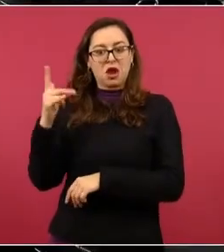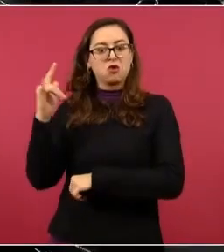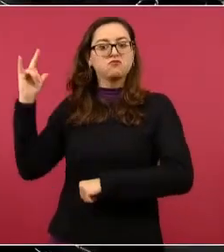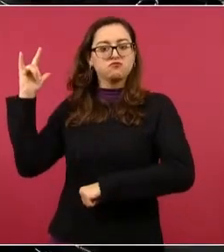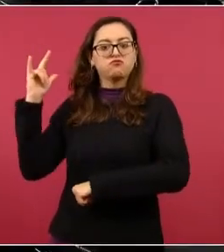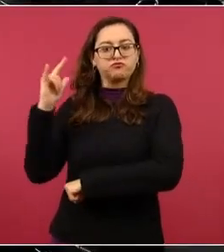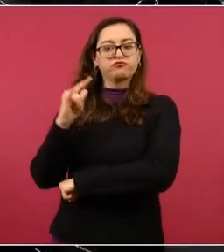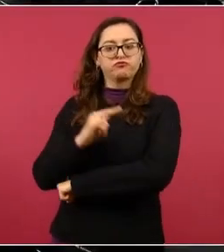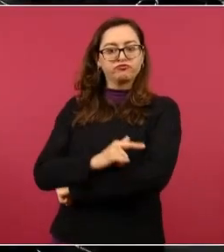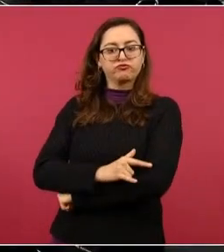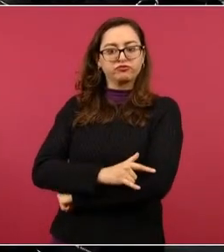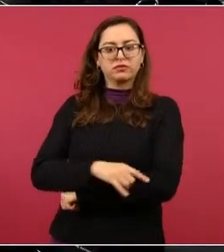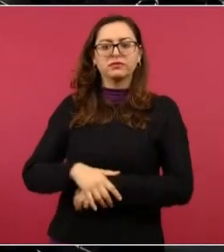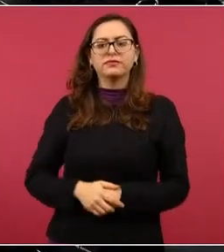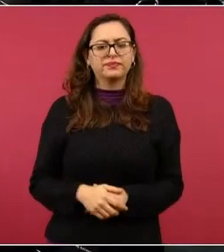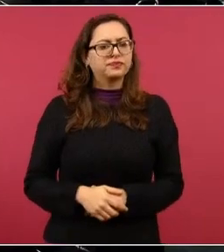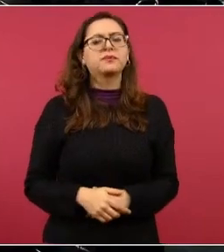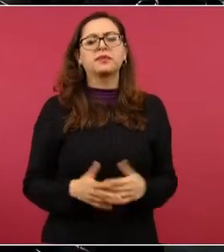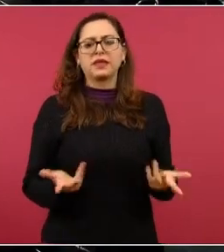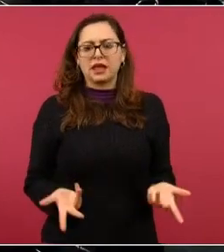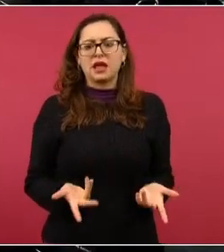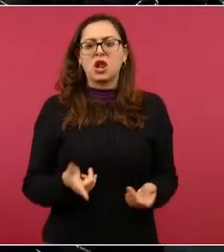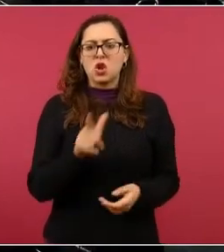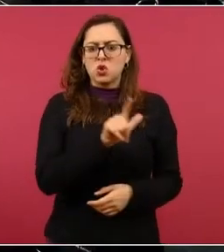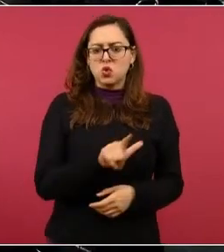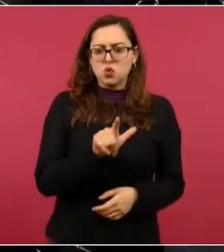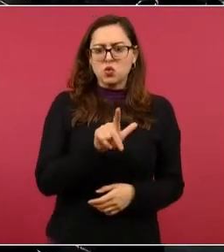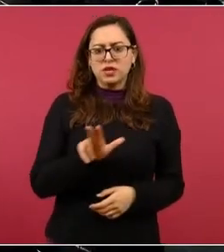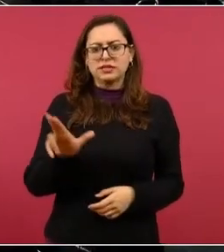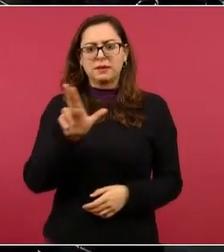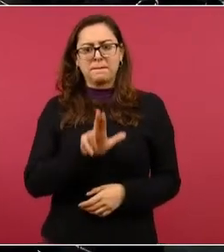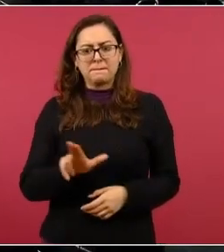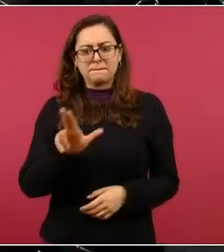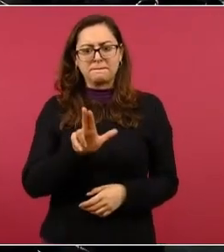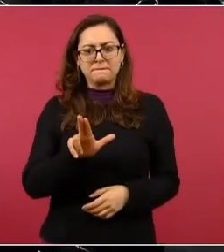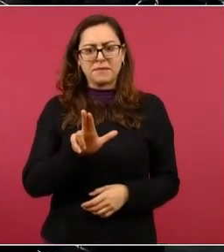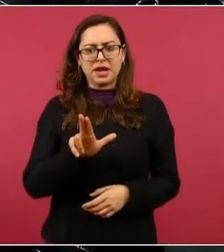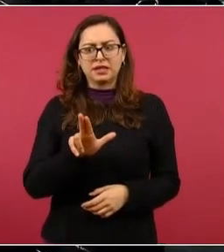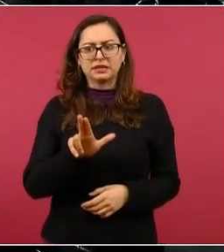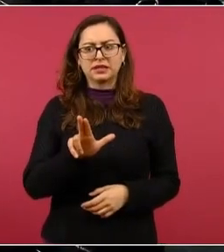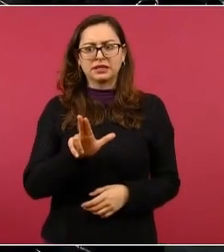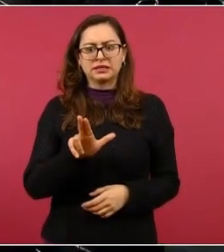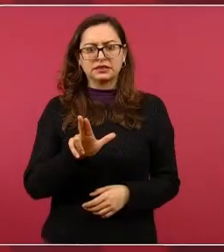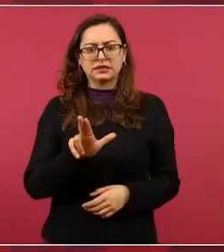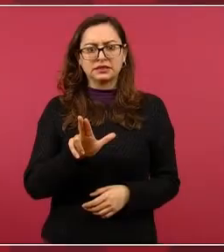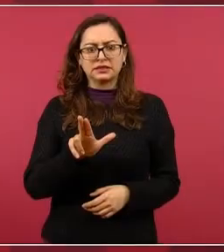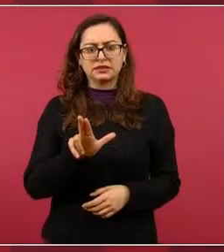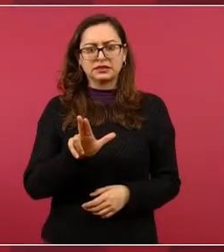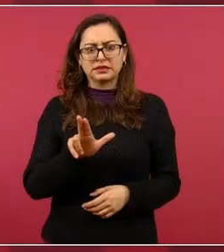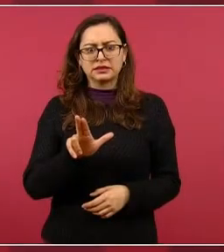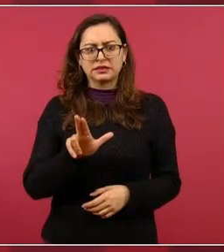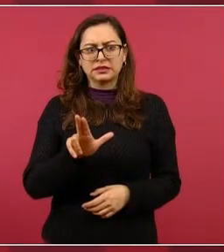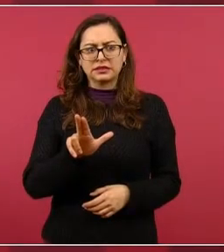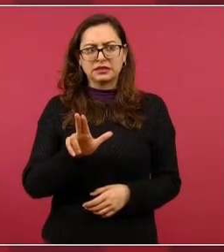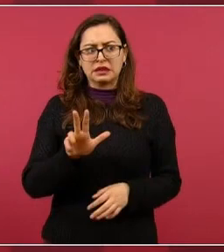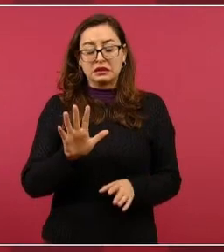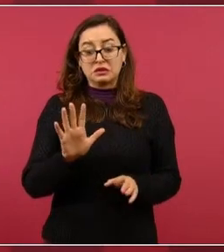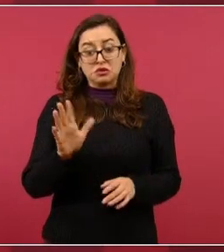En los mismos días, van a estar, creo que lunes, martes, no sé si se van a quedar otro día,